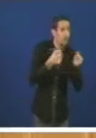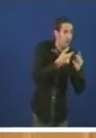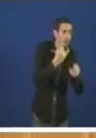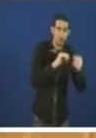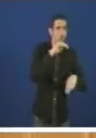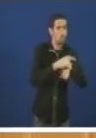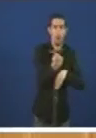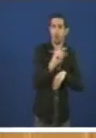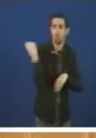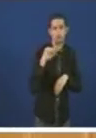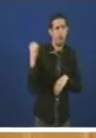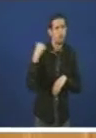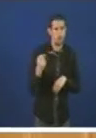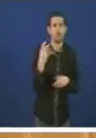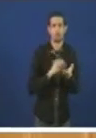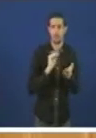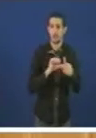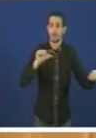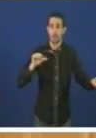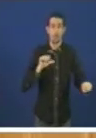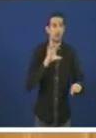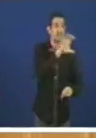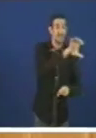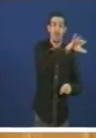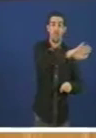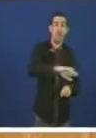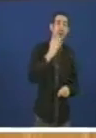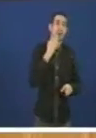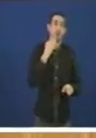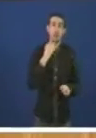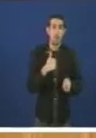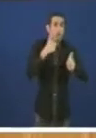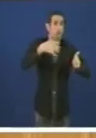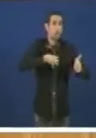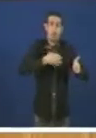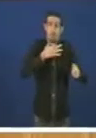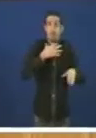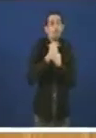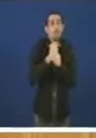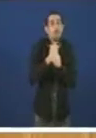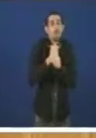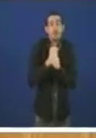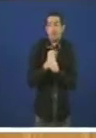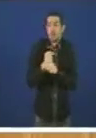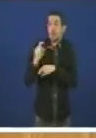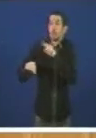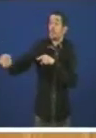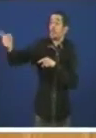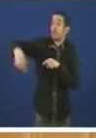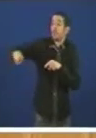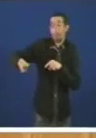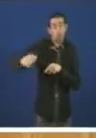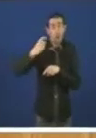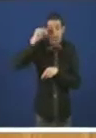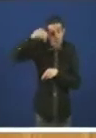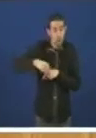e a comarca xa non dá máis de si de vostedes depende hoxe se hai compromiso co dique ou non hai compromiso co